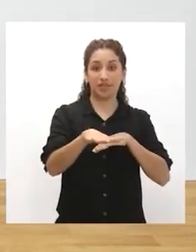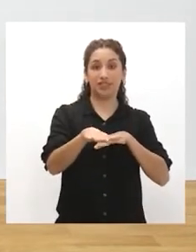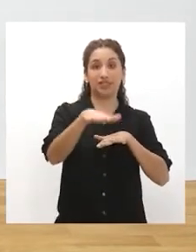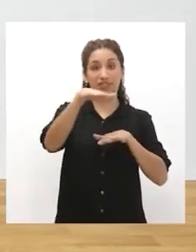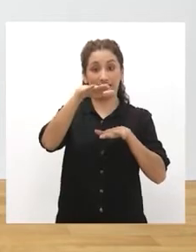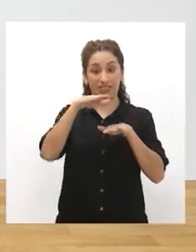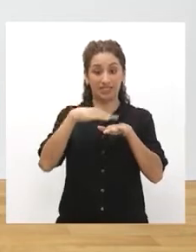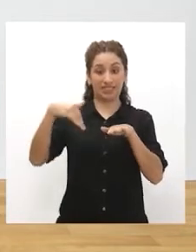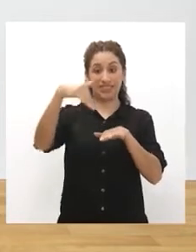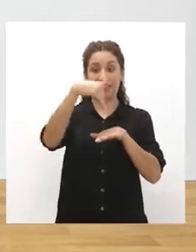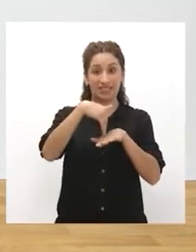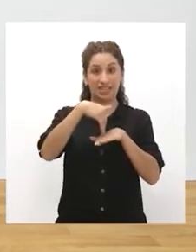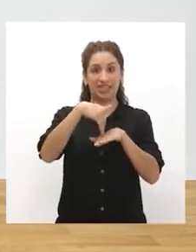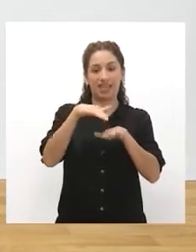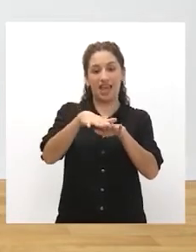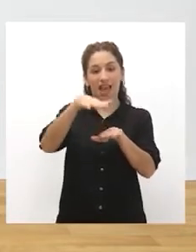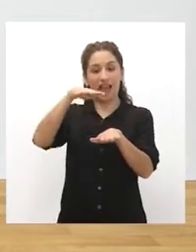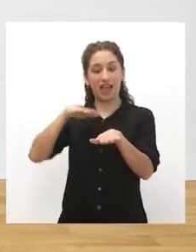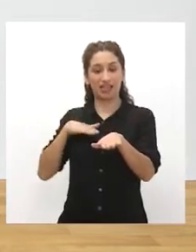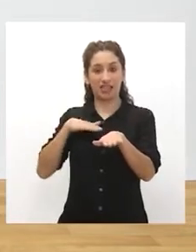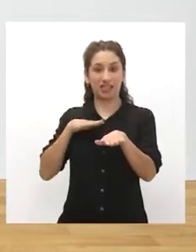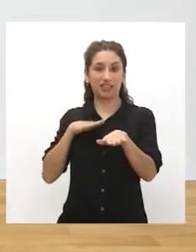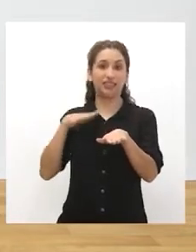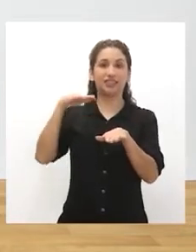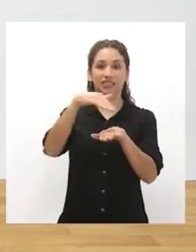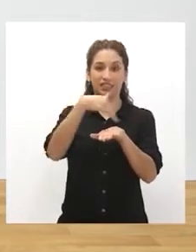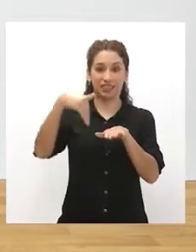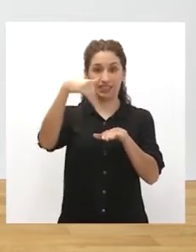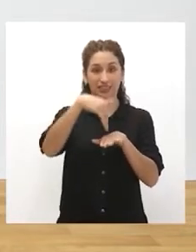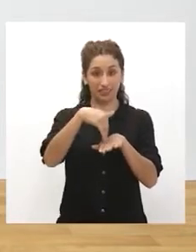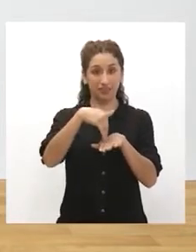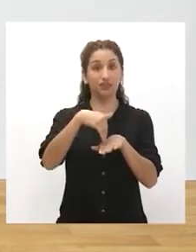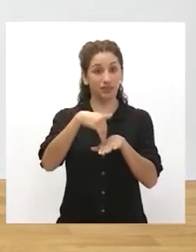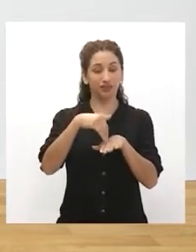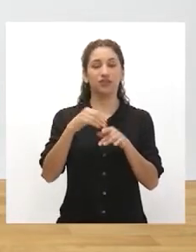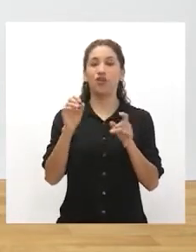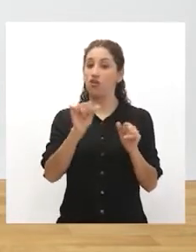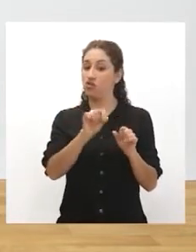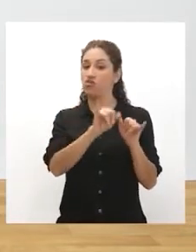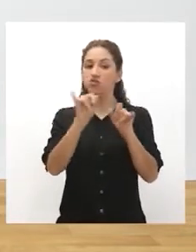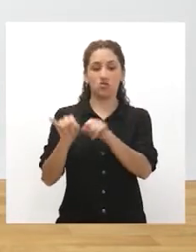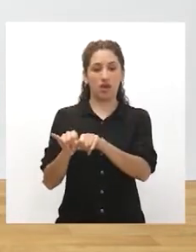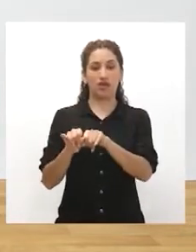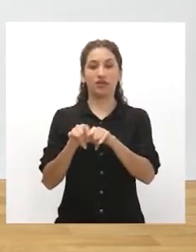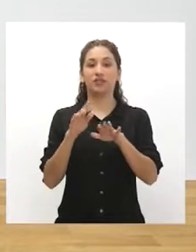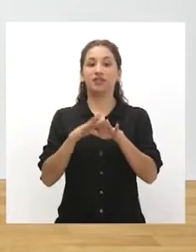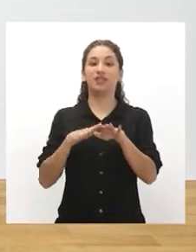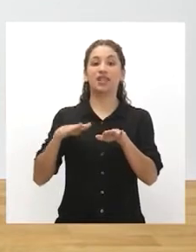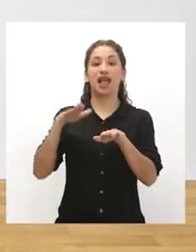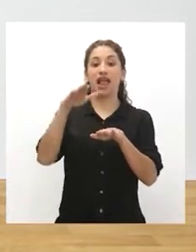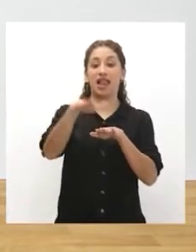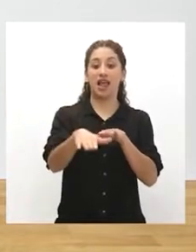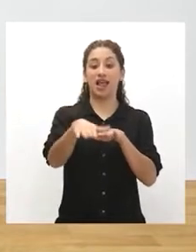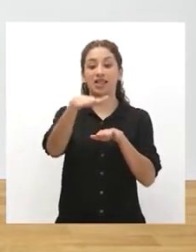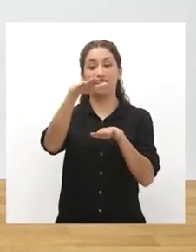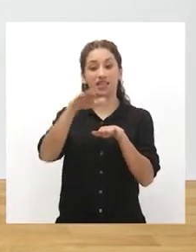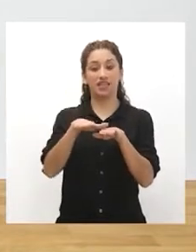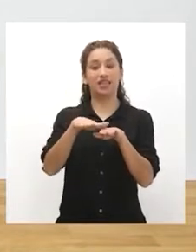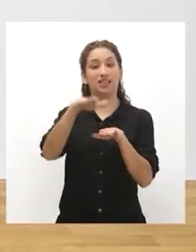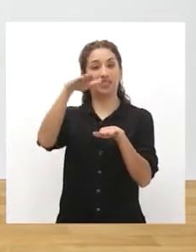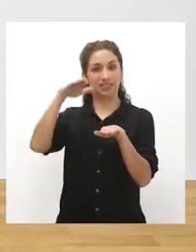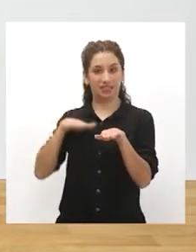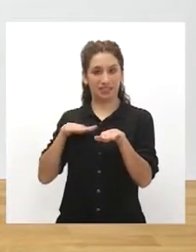centro, atrás, centro. Lo mismo con la otra pierna. Adelante, centro,